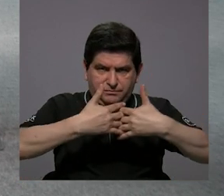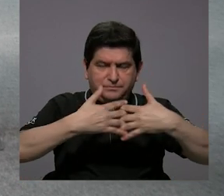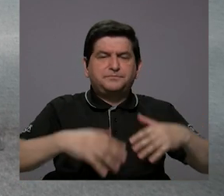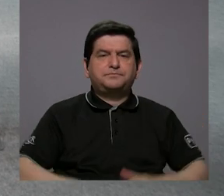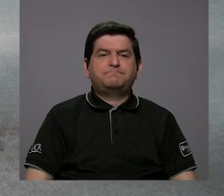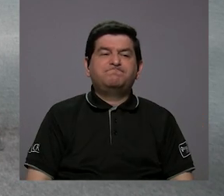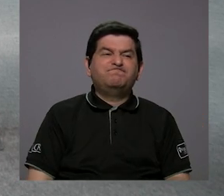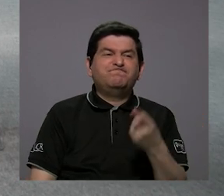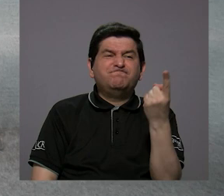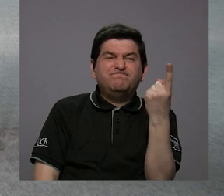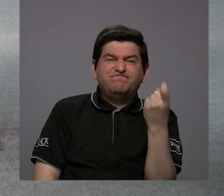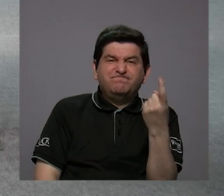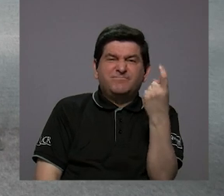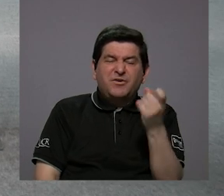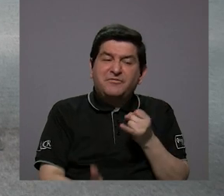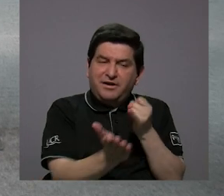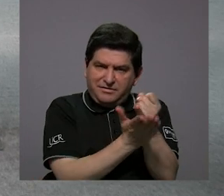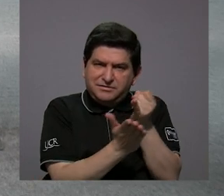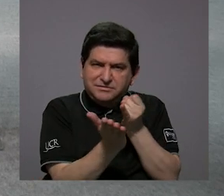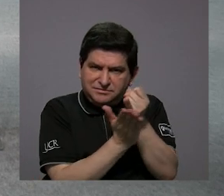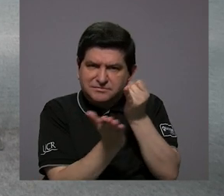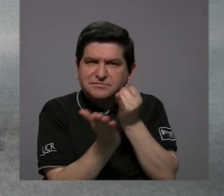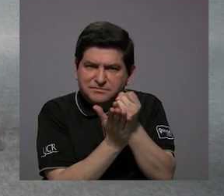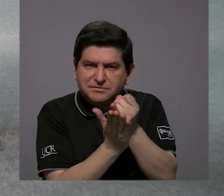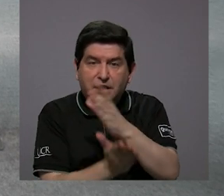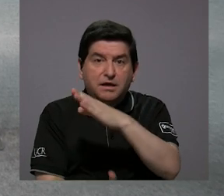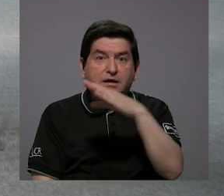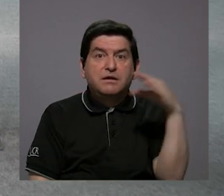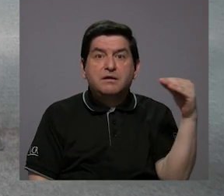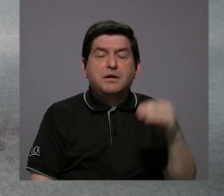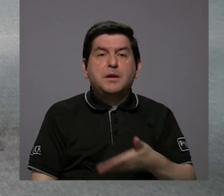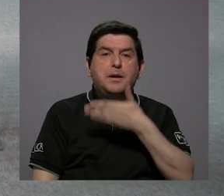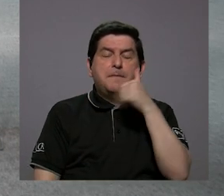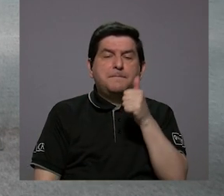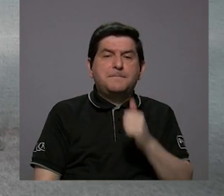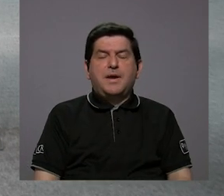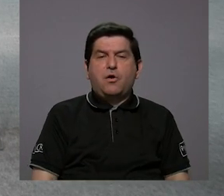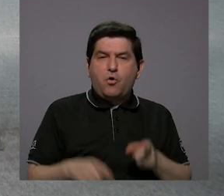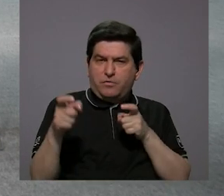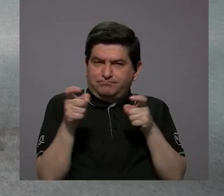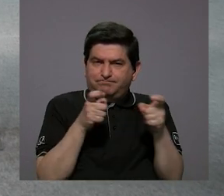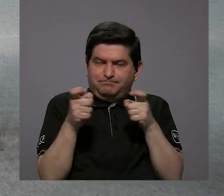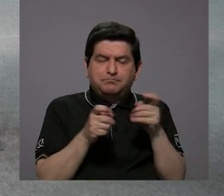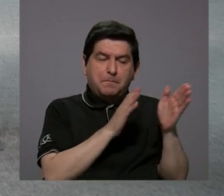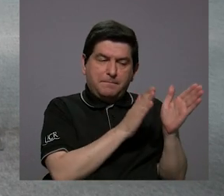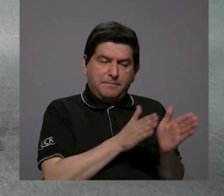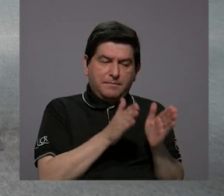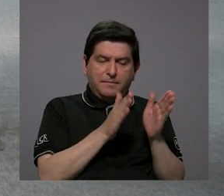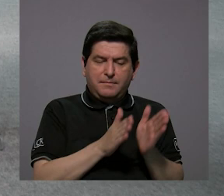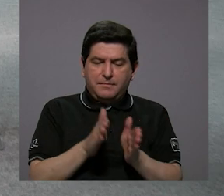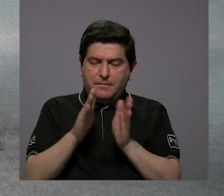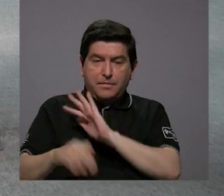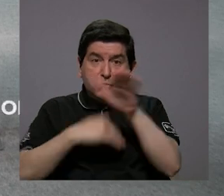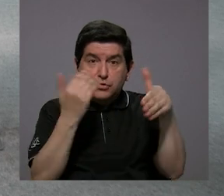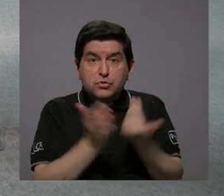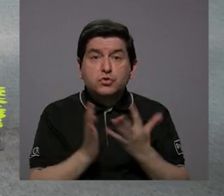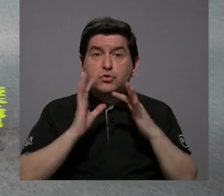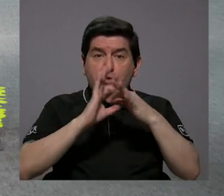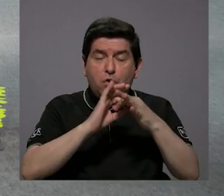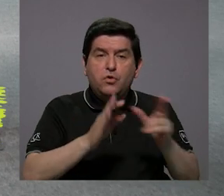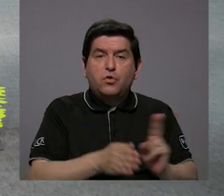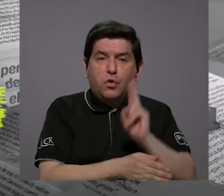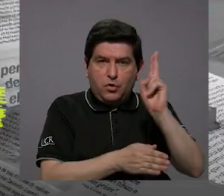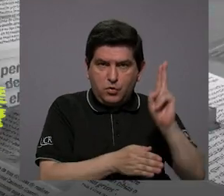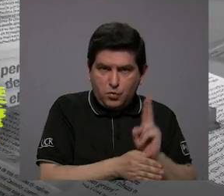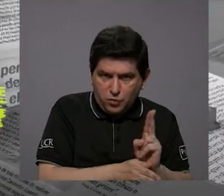Y falta hacer más investigación y también hacer una mejor gestión, planificar todo lo que es el